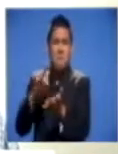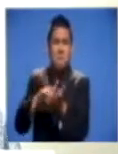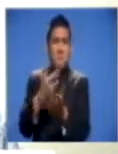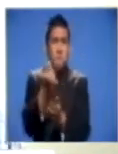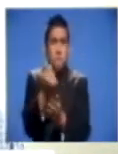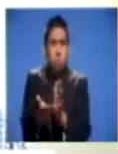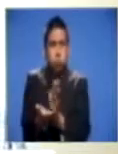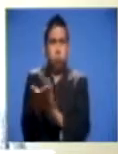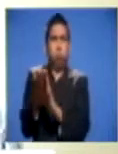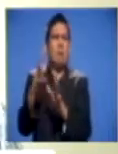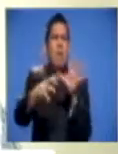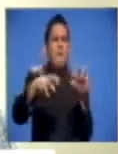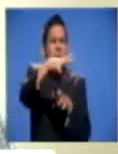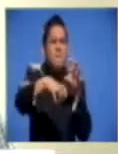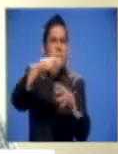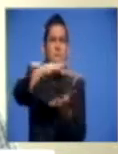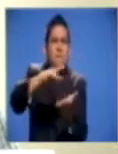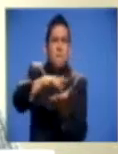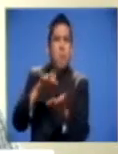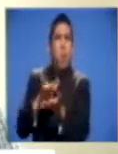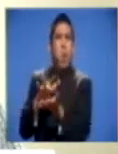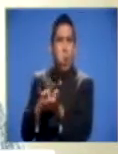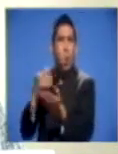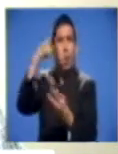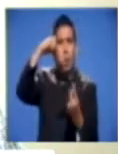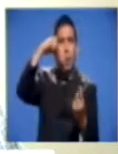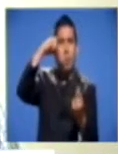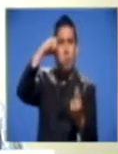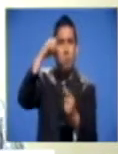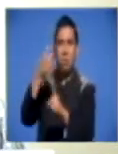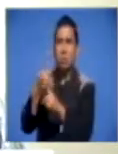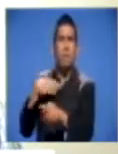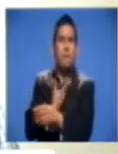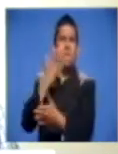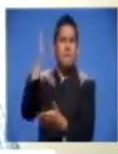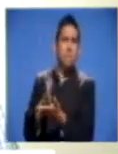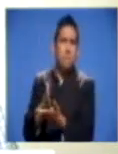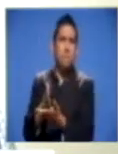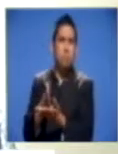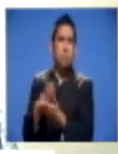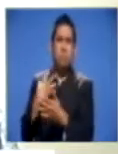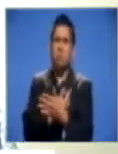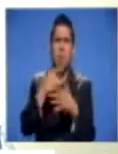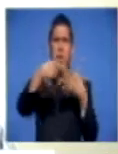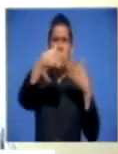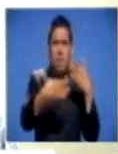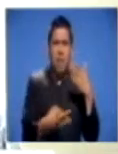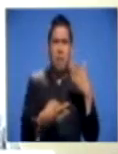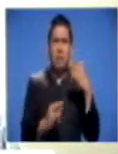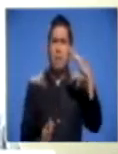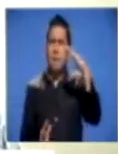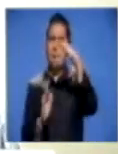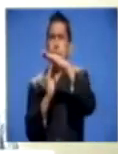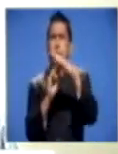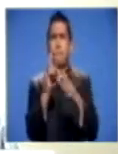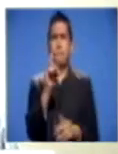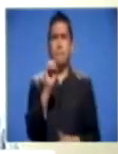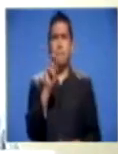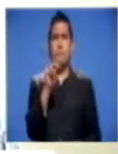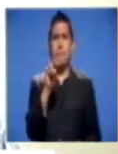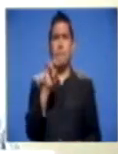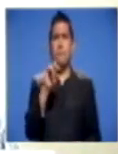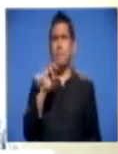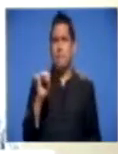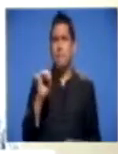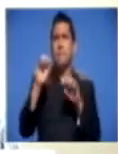han hecho producto de la extorsión. Vamos con la ley de extinción de dominio a poder